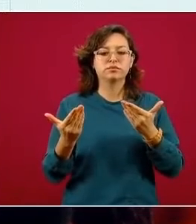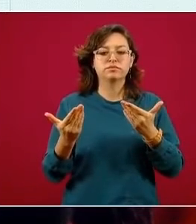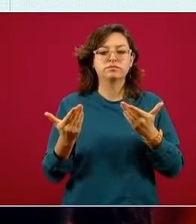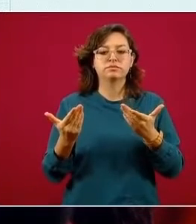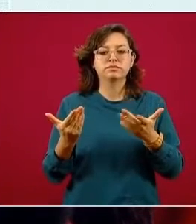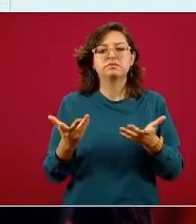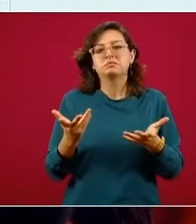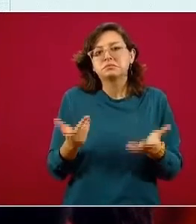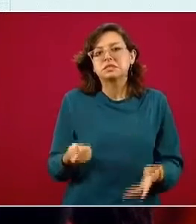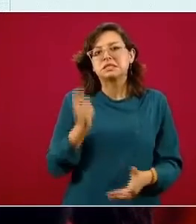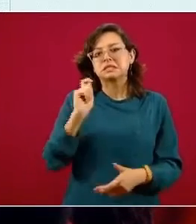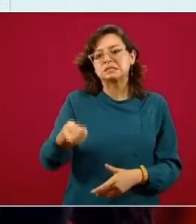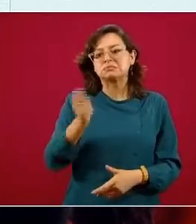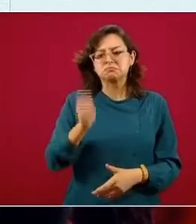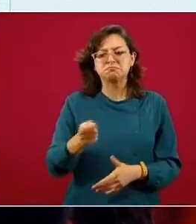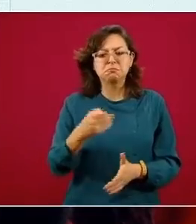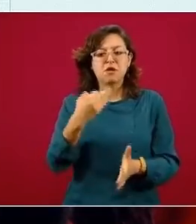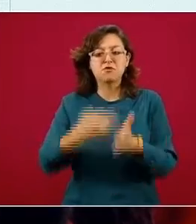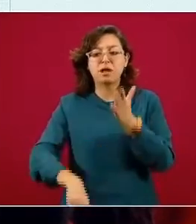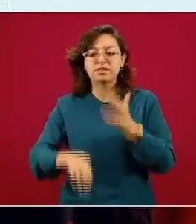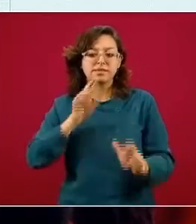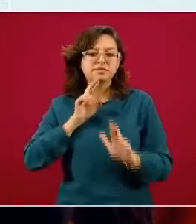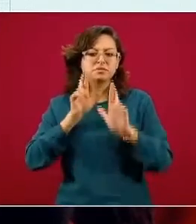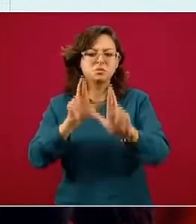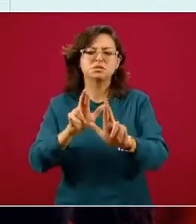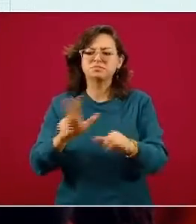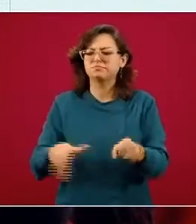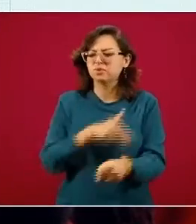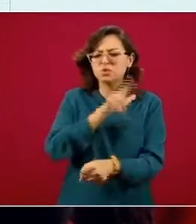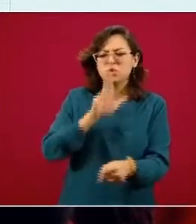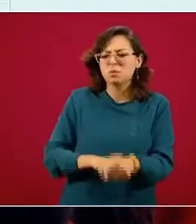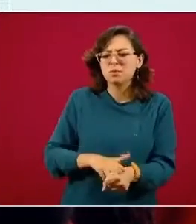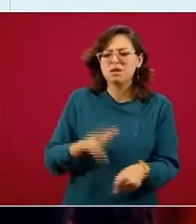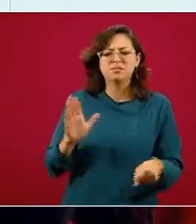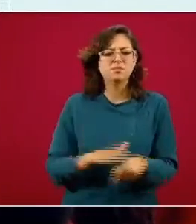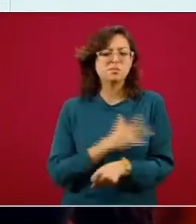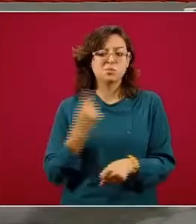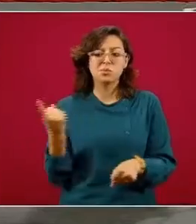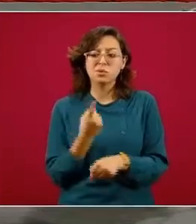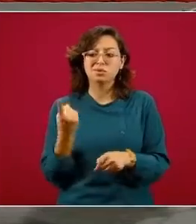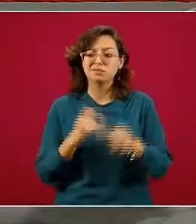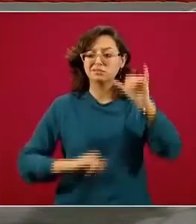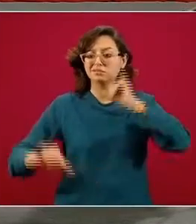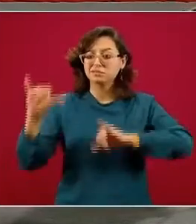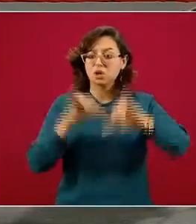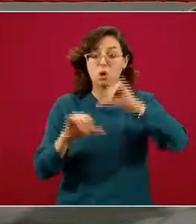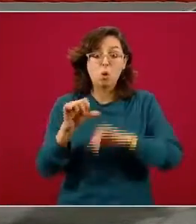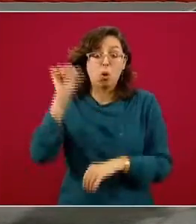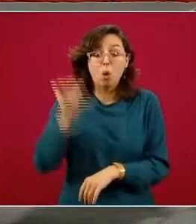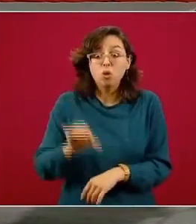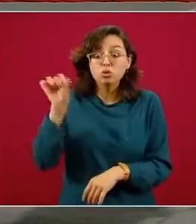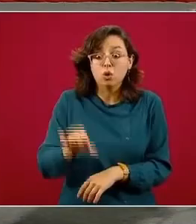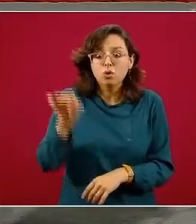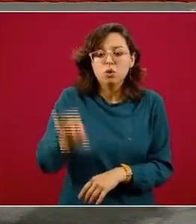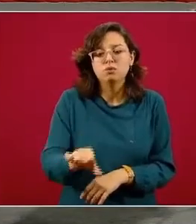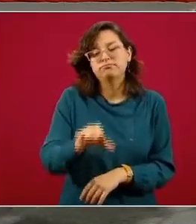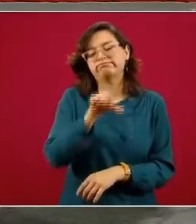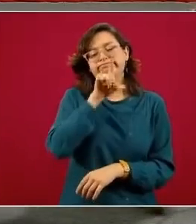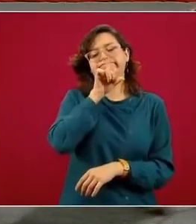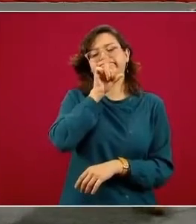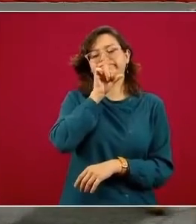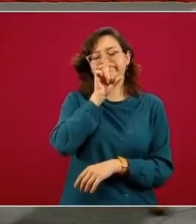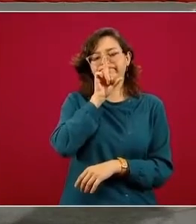diríamos que está dentro de lo normal, porque el proceso de confirmación diagnóstica no es inmediato, no es al instante.